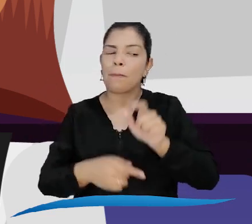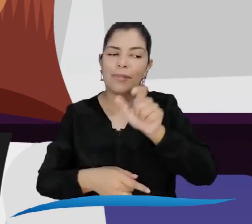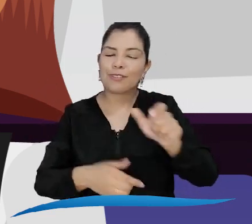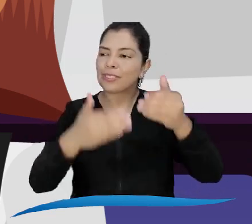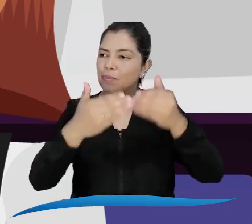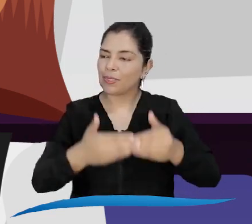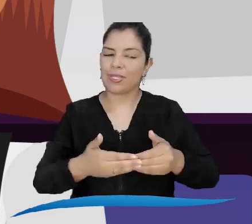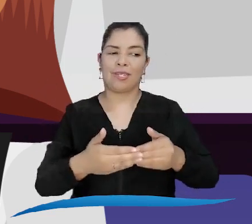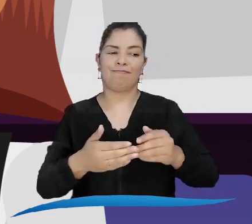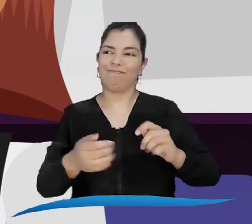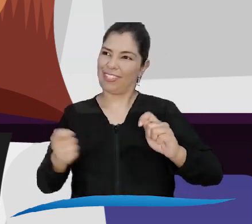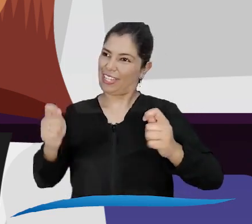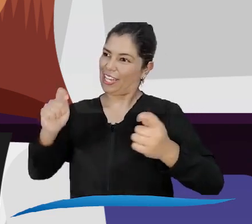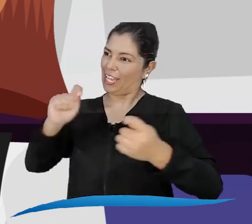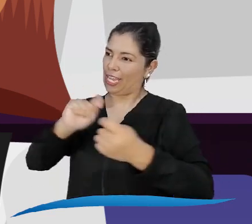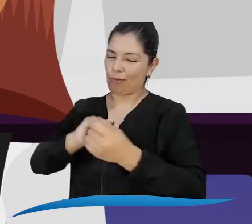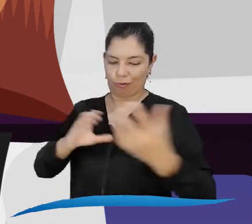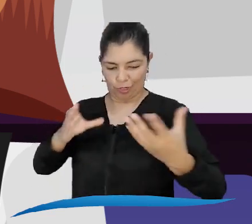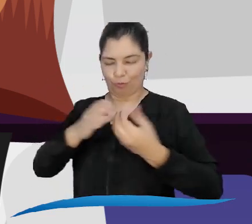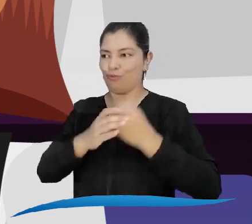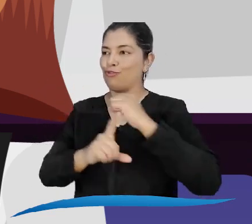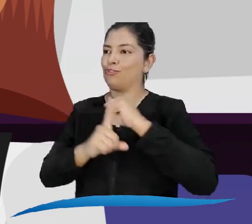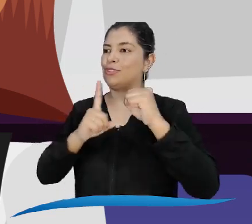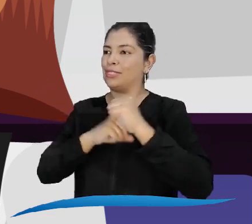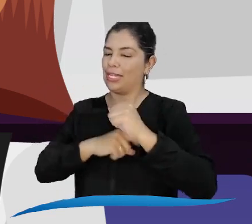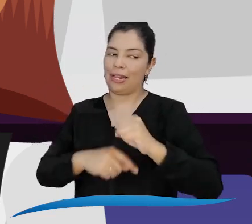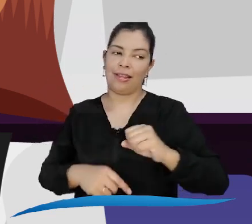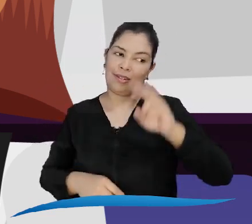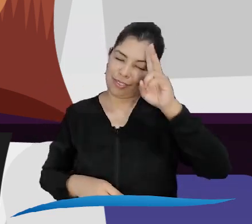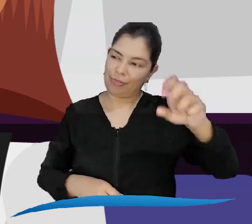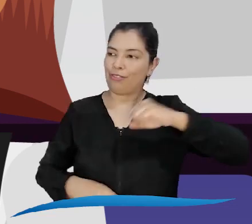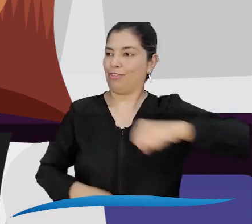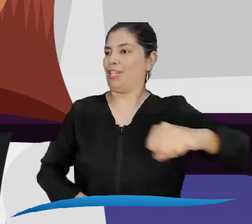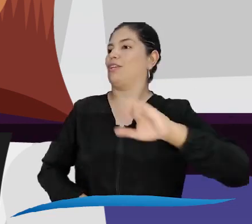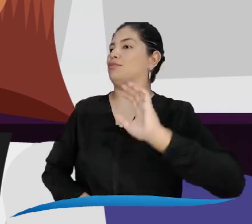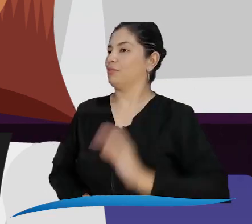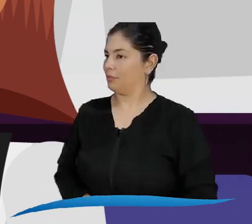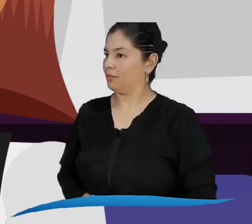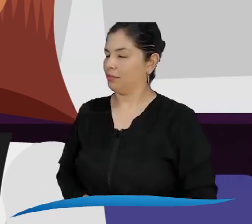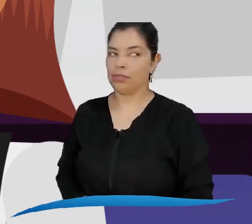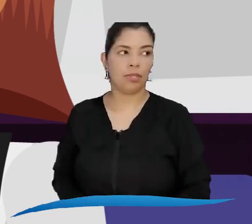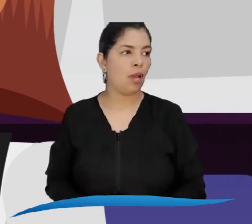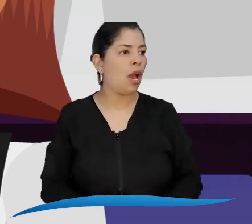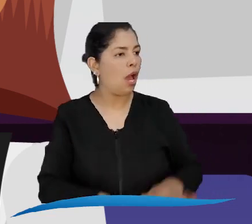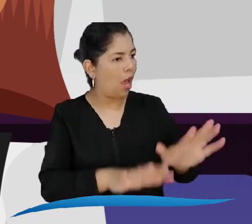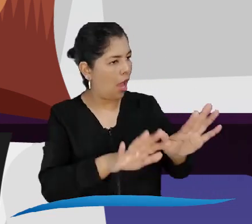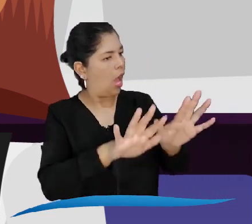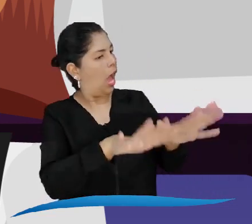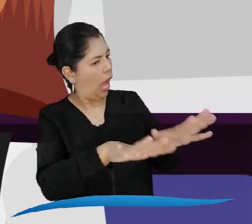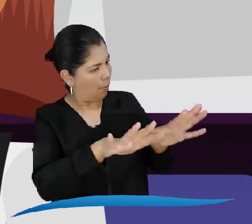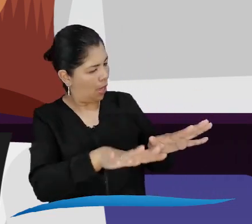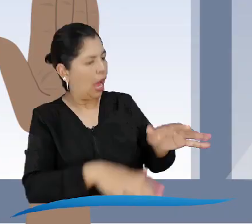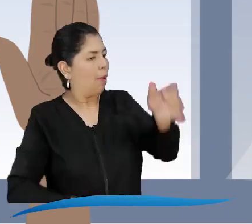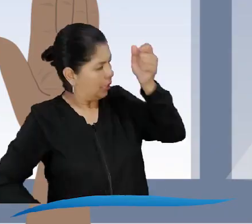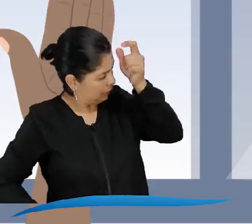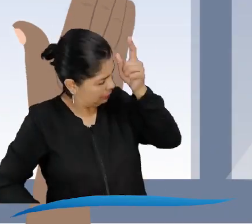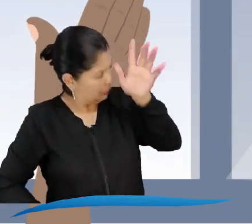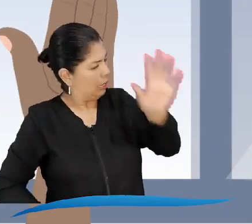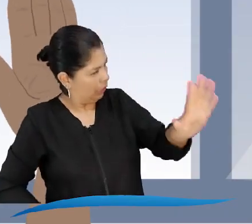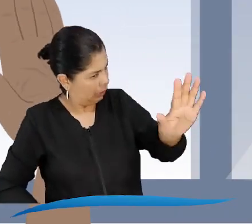discapacidad, para poder conseguir cambios y lograr su bienestar, inclusión social y la realización de sus derechos.